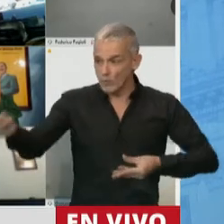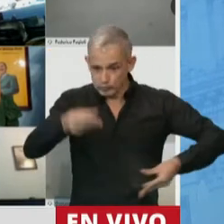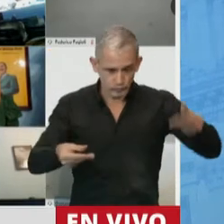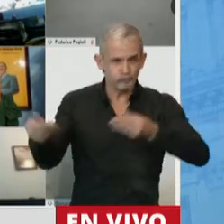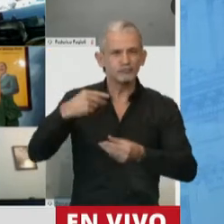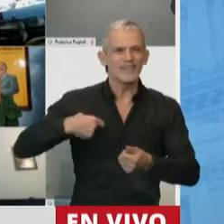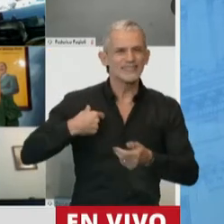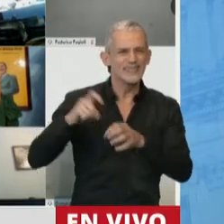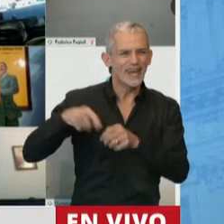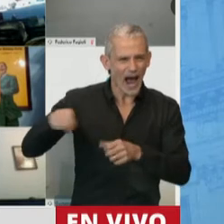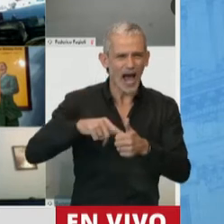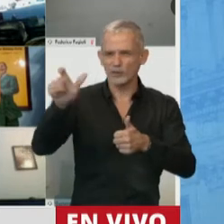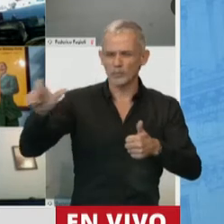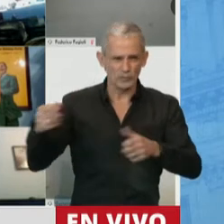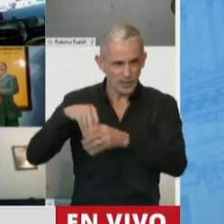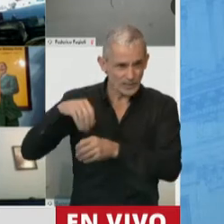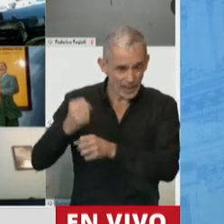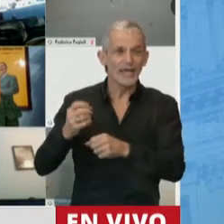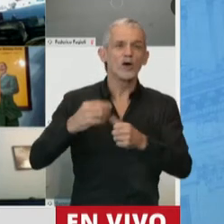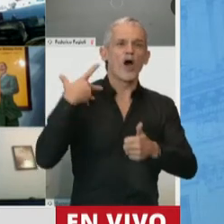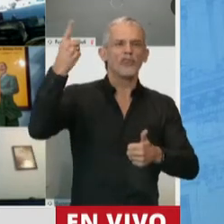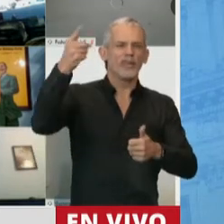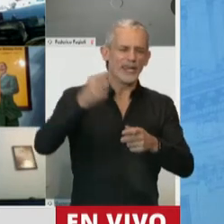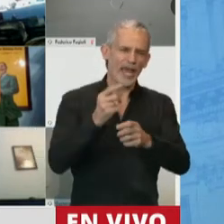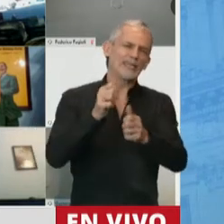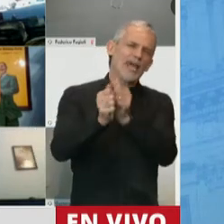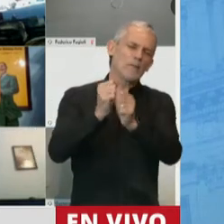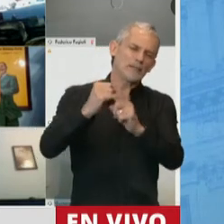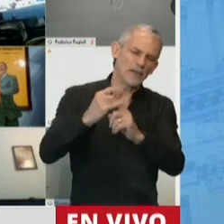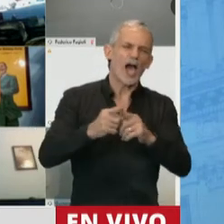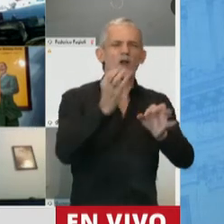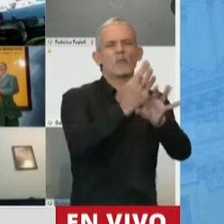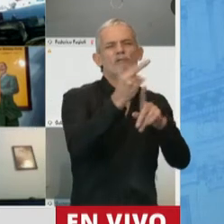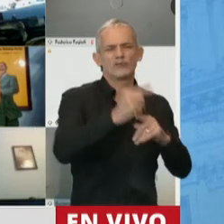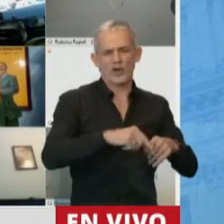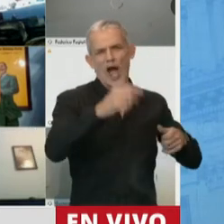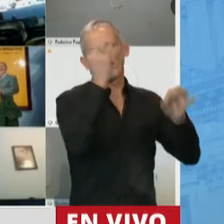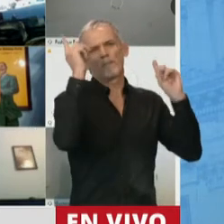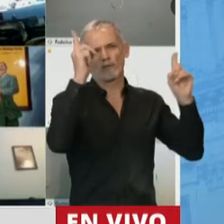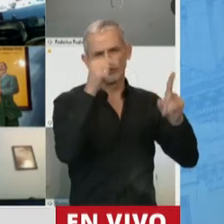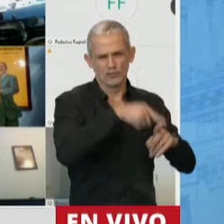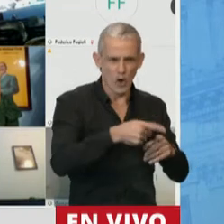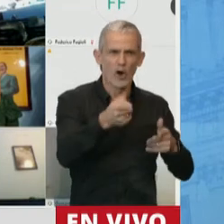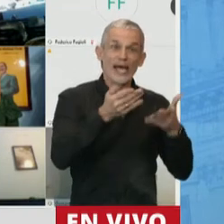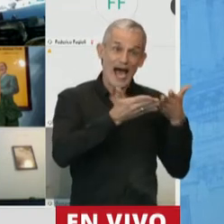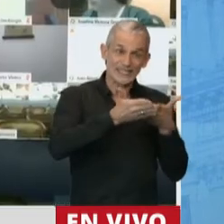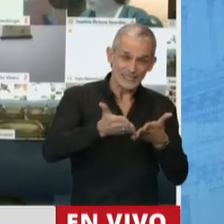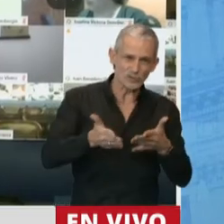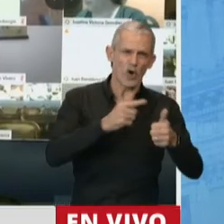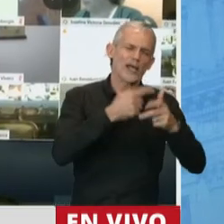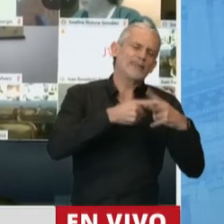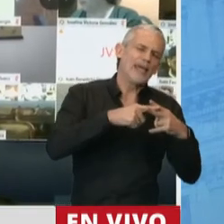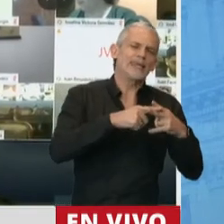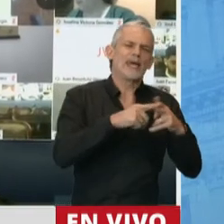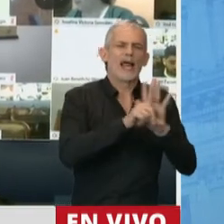sindicalistas, dirigentes, empresarios, pymes, profesionales, catedráticos, los asesores en técnica